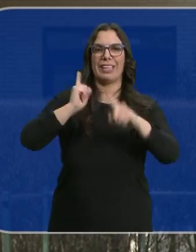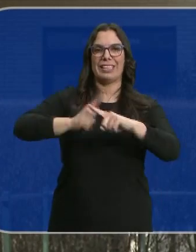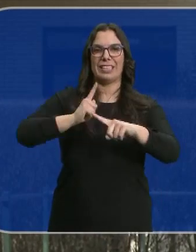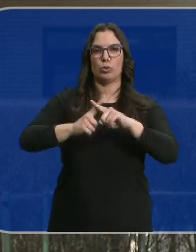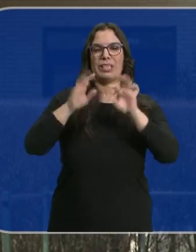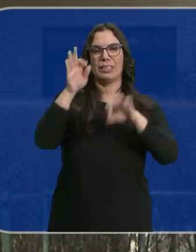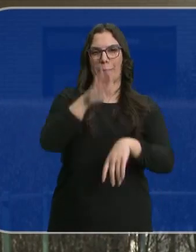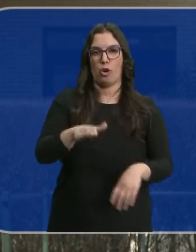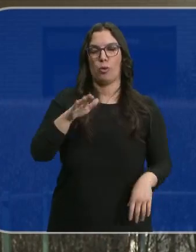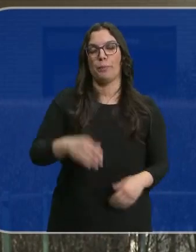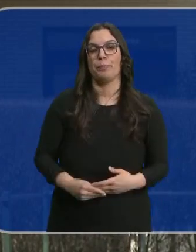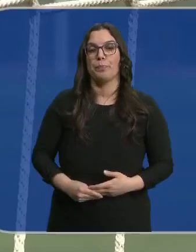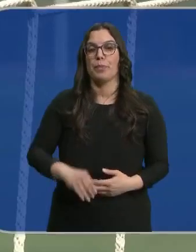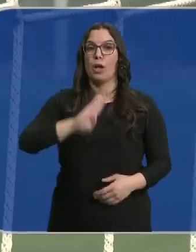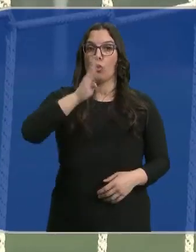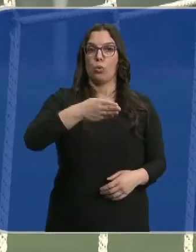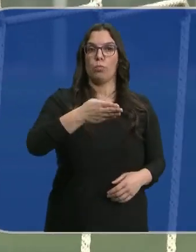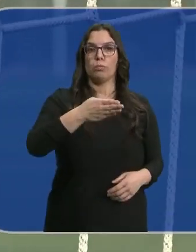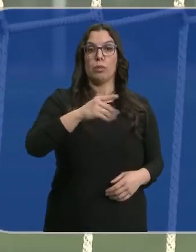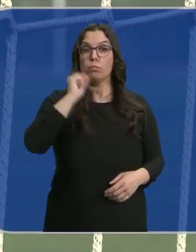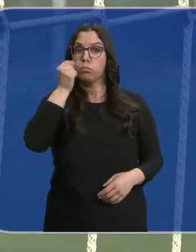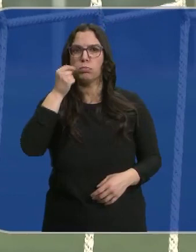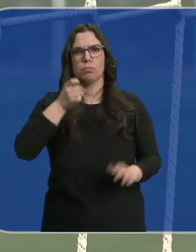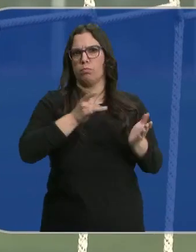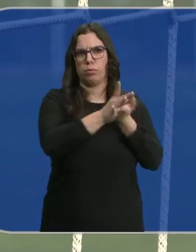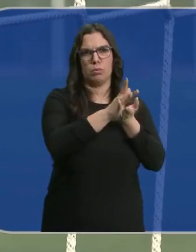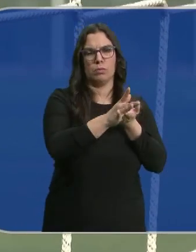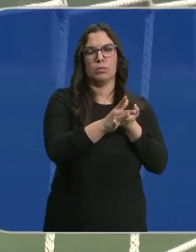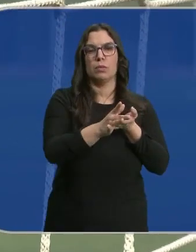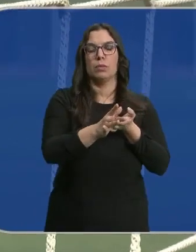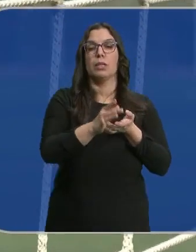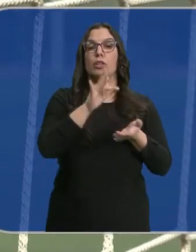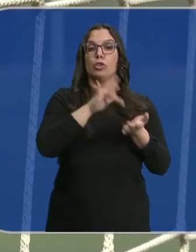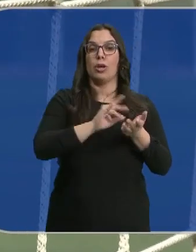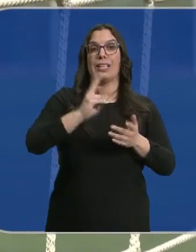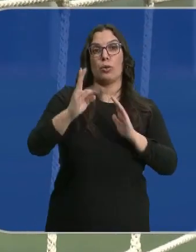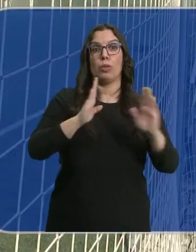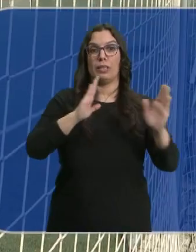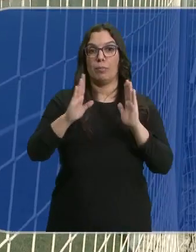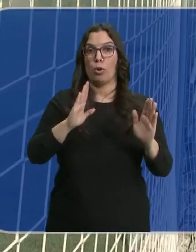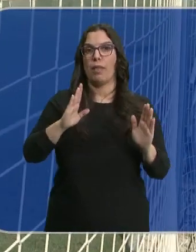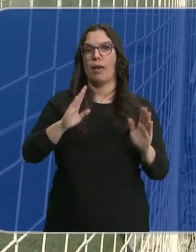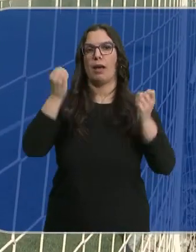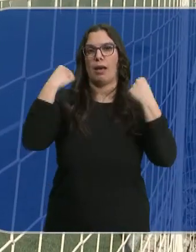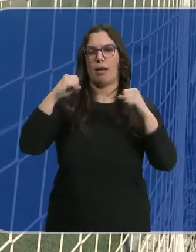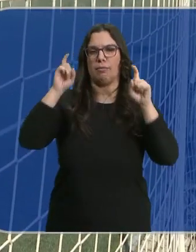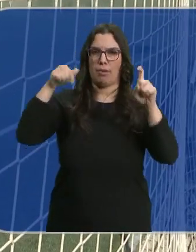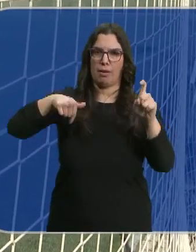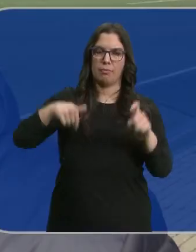sexual del menor. En el club lo expulsaron en cuanto conocieron los hechos. Será la segunda temporada en la que entrenaba aquí.